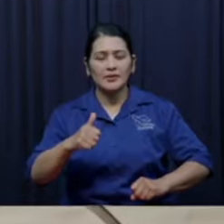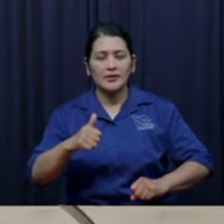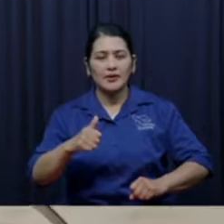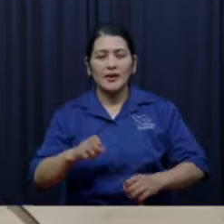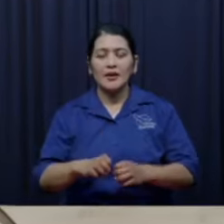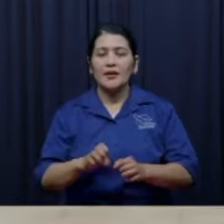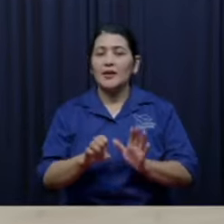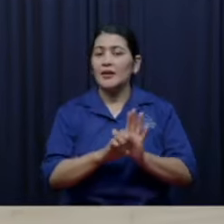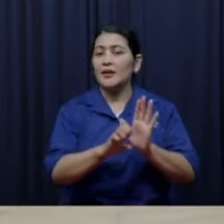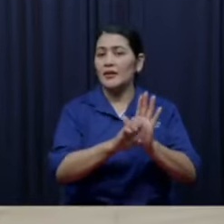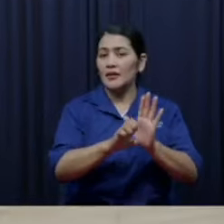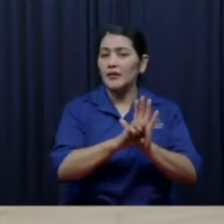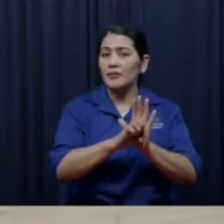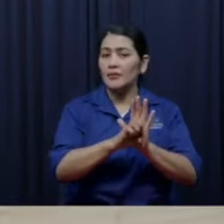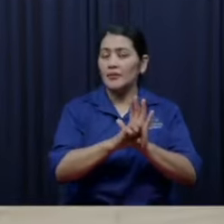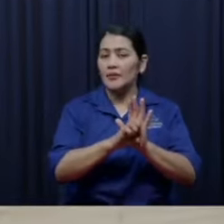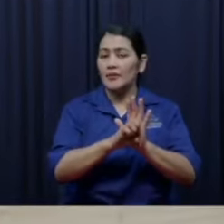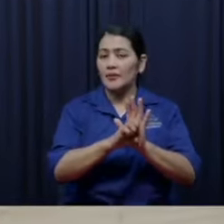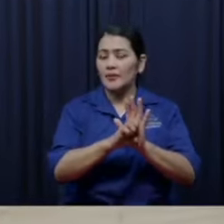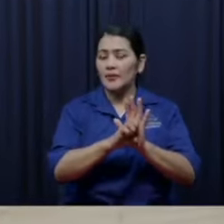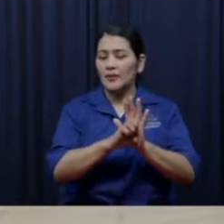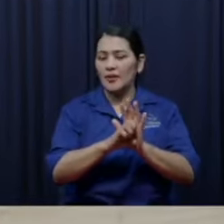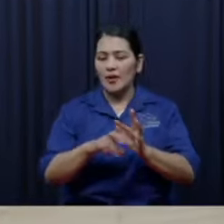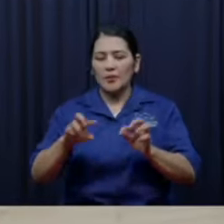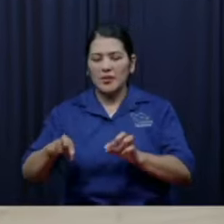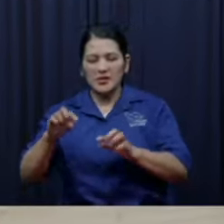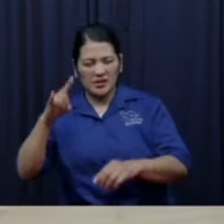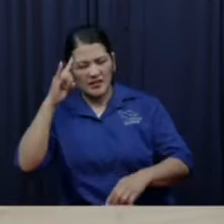va denle un aplauso al rey bendito